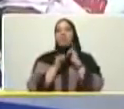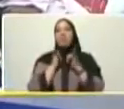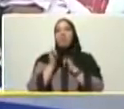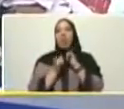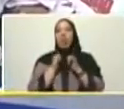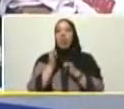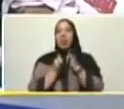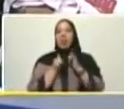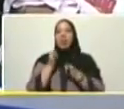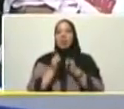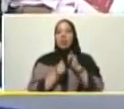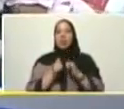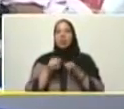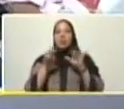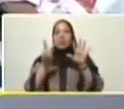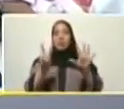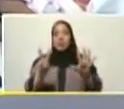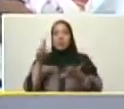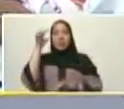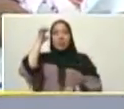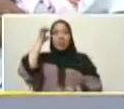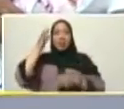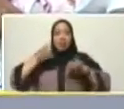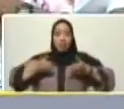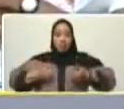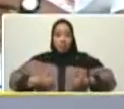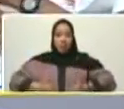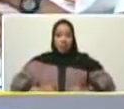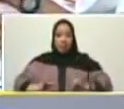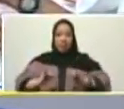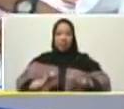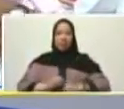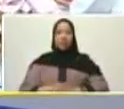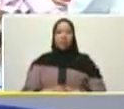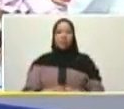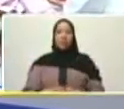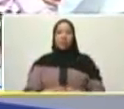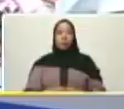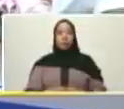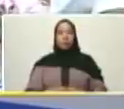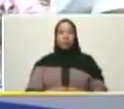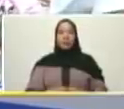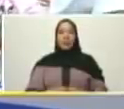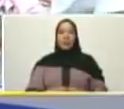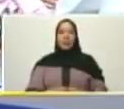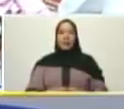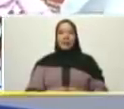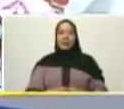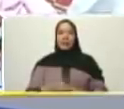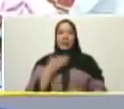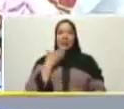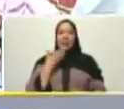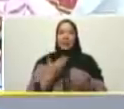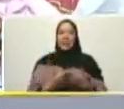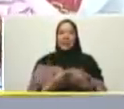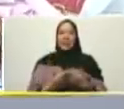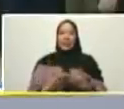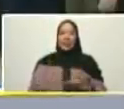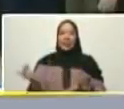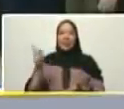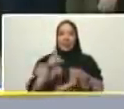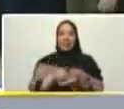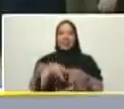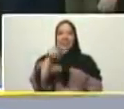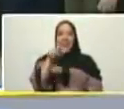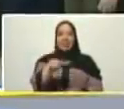tiene 17 días de nacida mi comandante que bonita la niña así que le doy el pase para